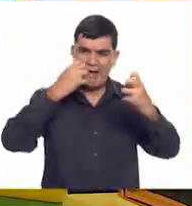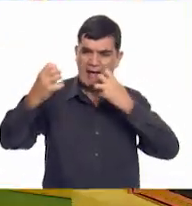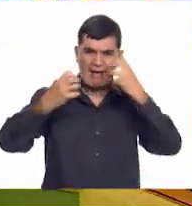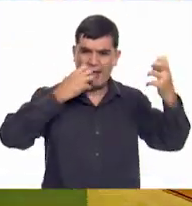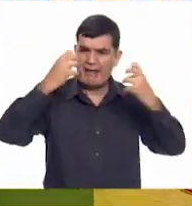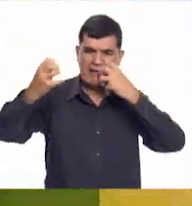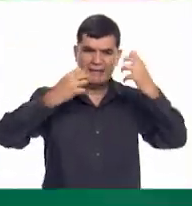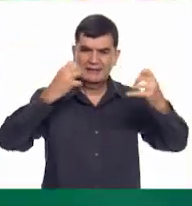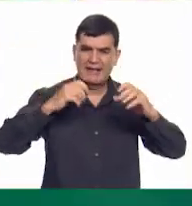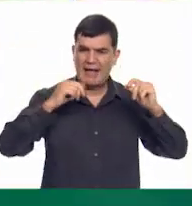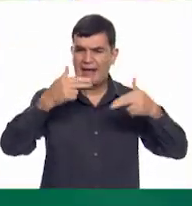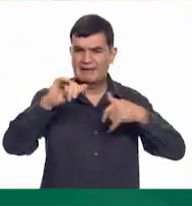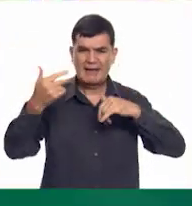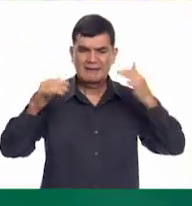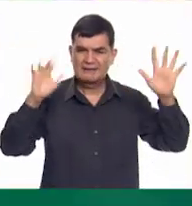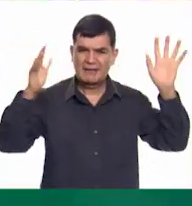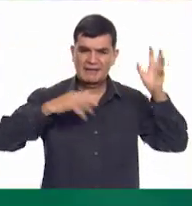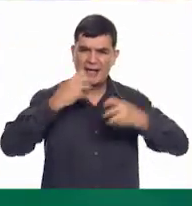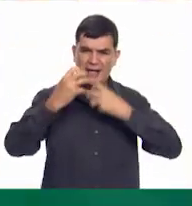¡Ay,